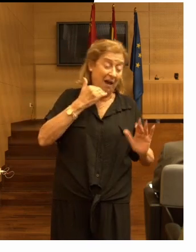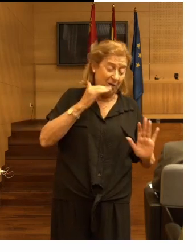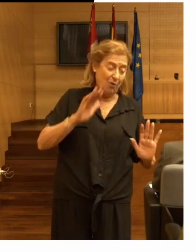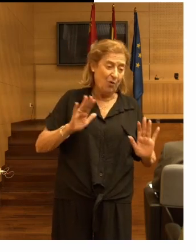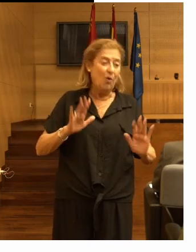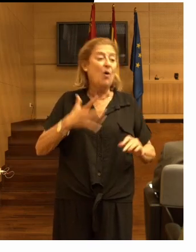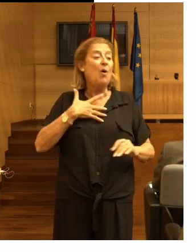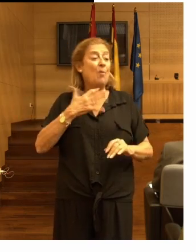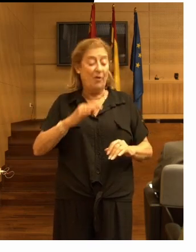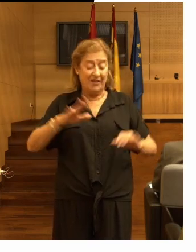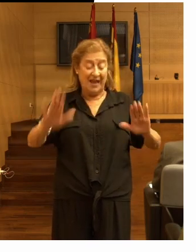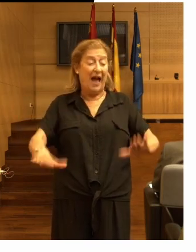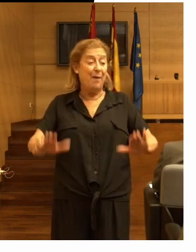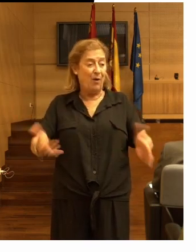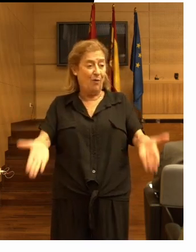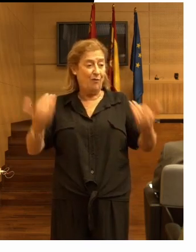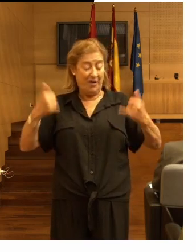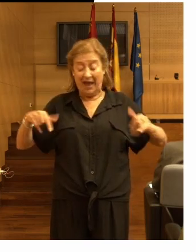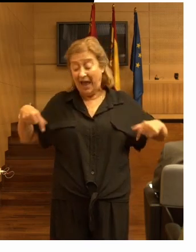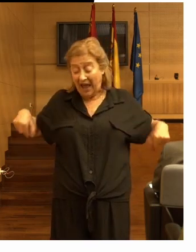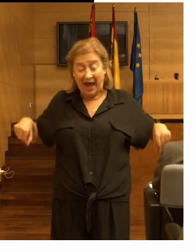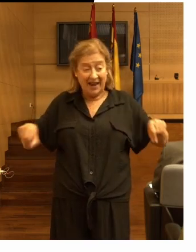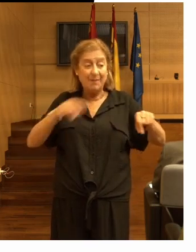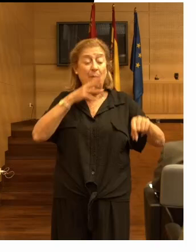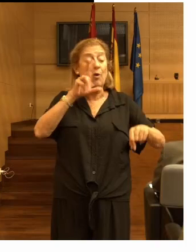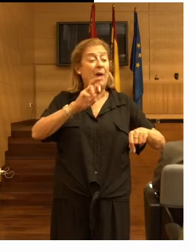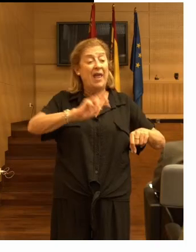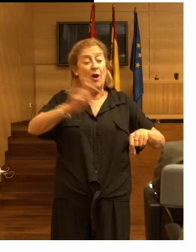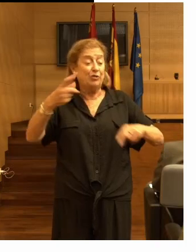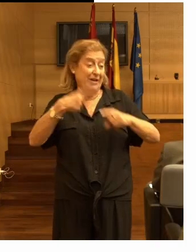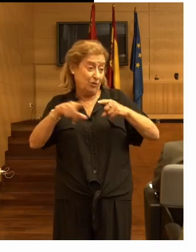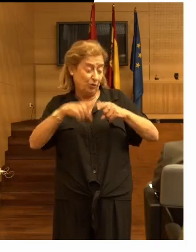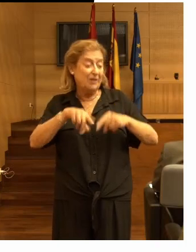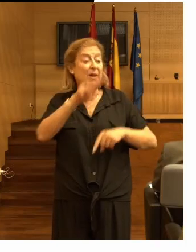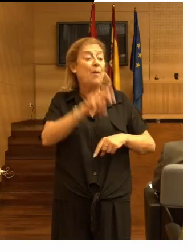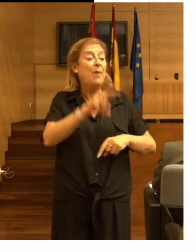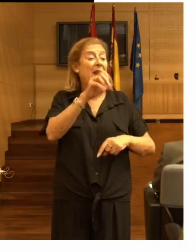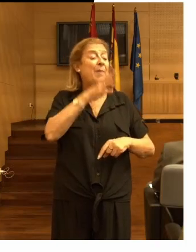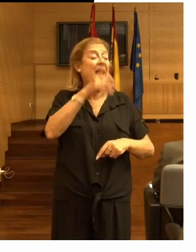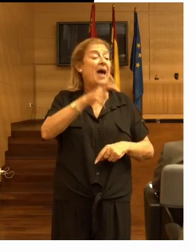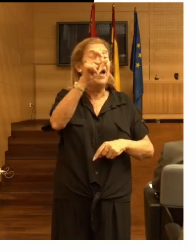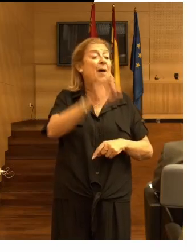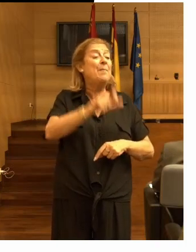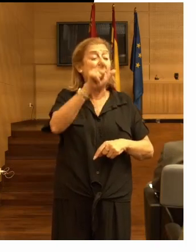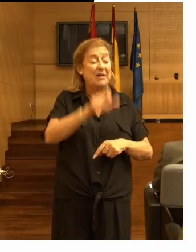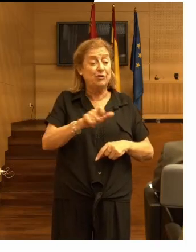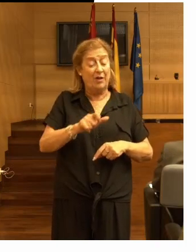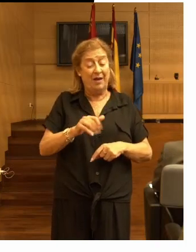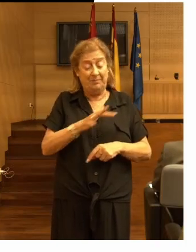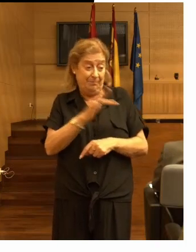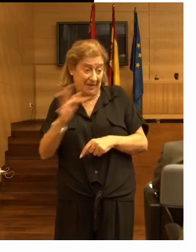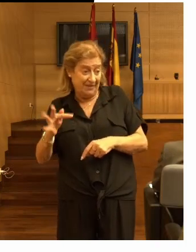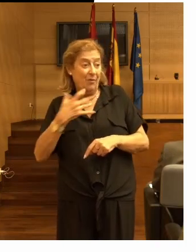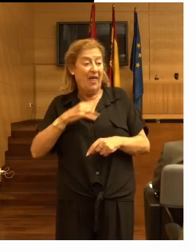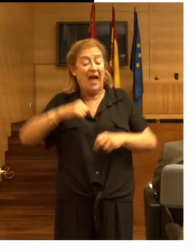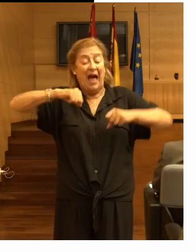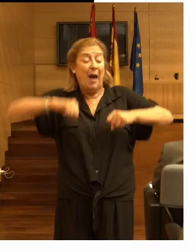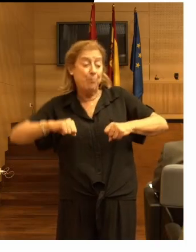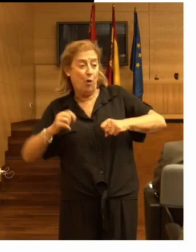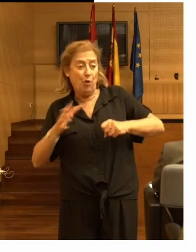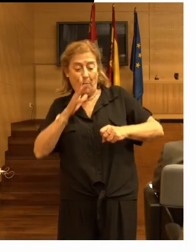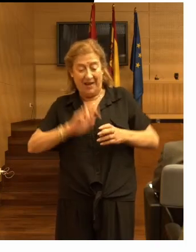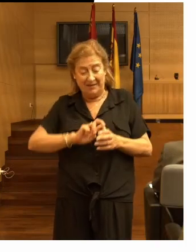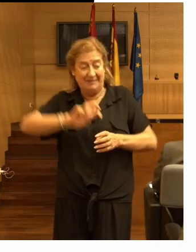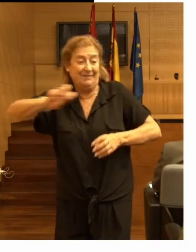puedes quitar los de abajo los de arriba pueden servir para otras cosas pueden servir para que la persona incluso se apoye en ellos para